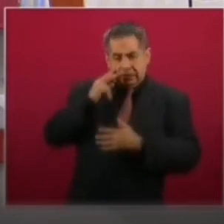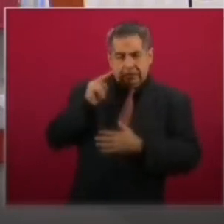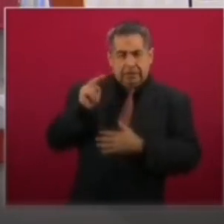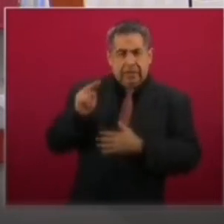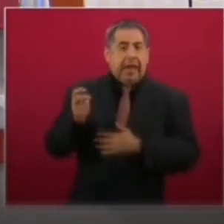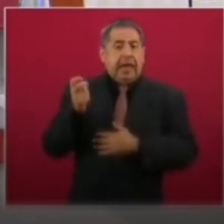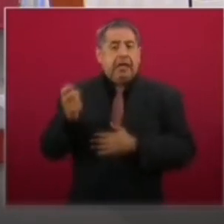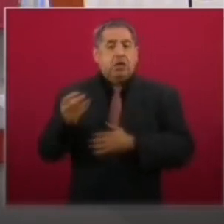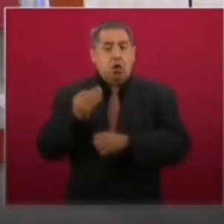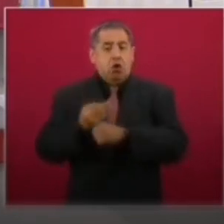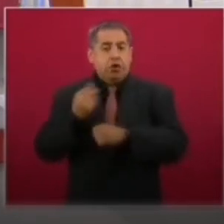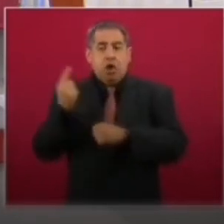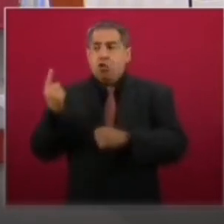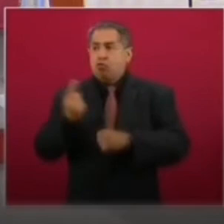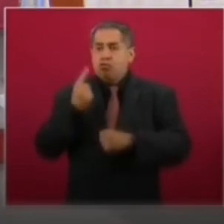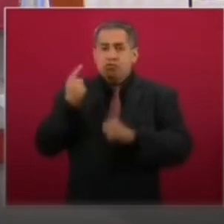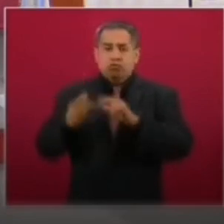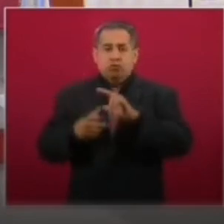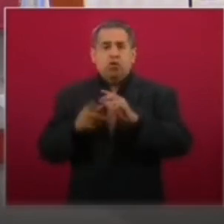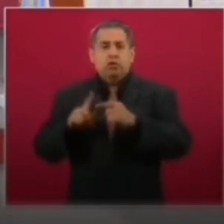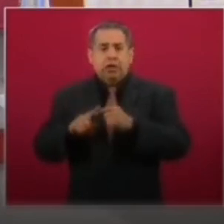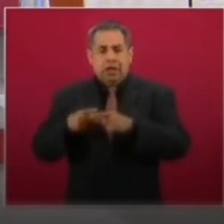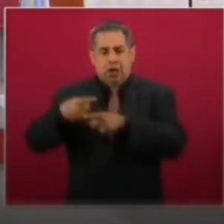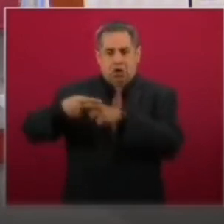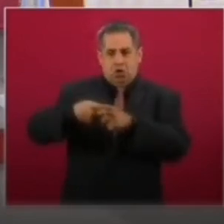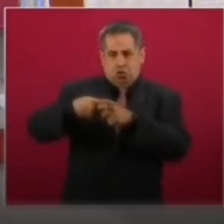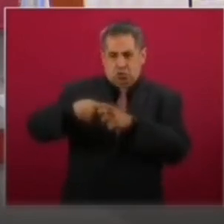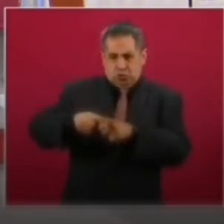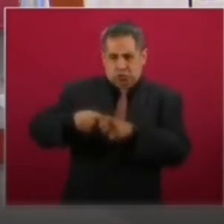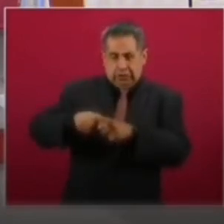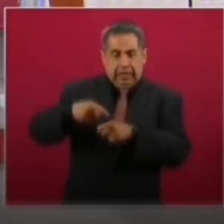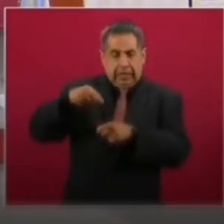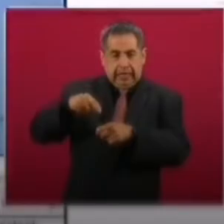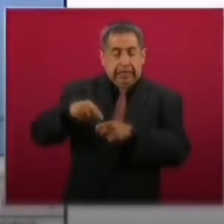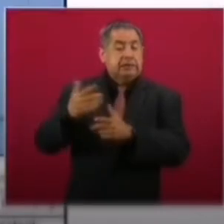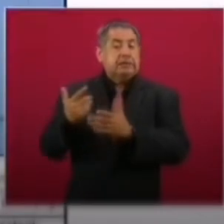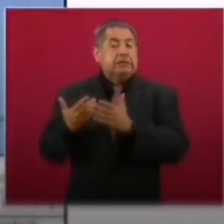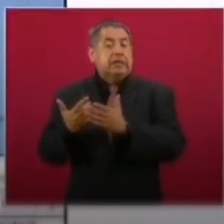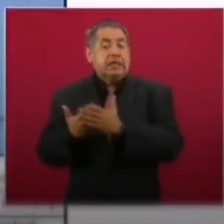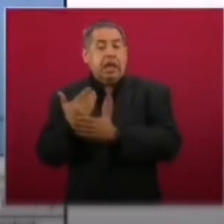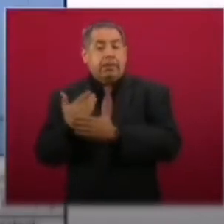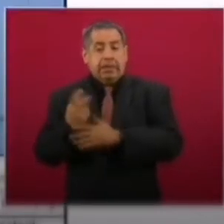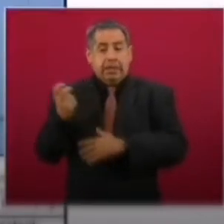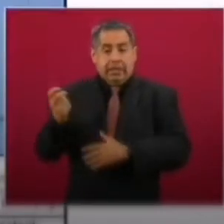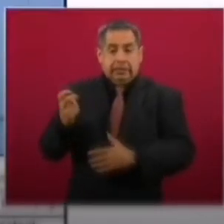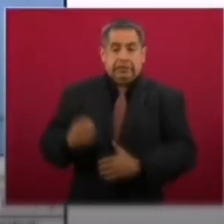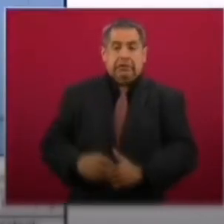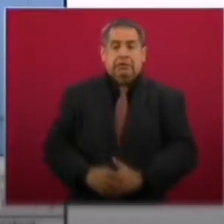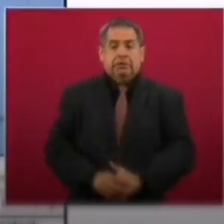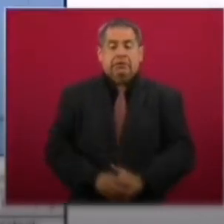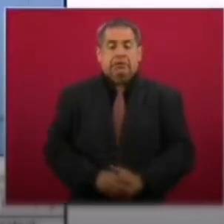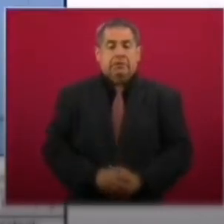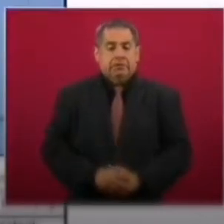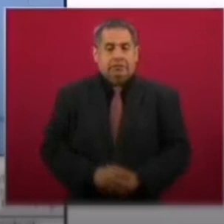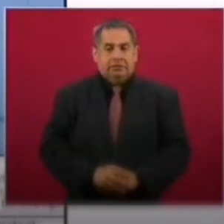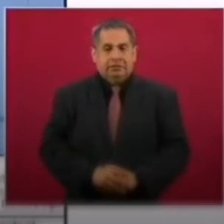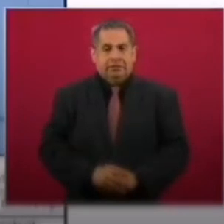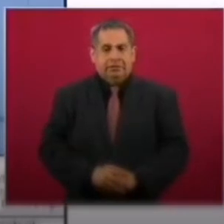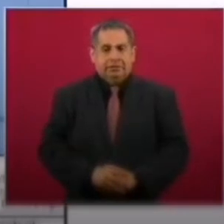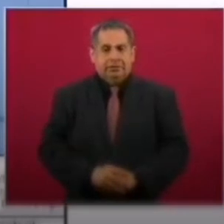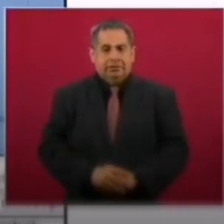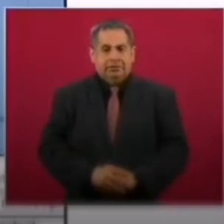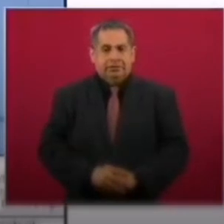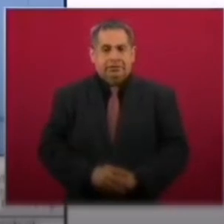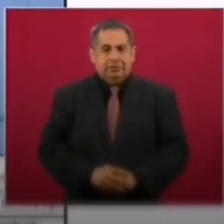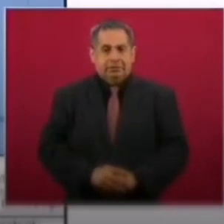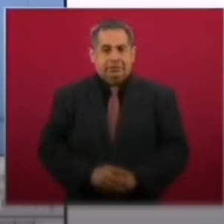esa es la posición donde está la pequeña cruz de siete de la mañana de nuestro reloj, en categoría dos.